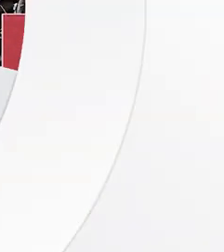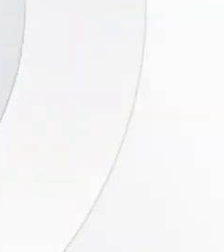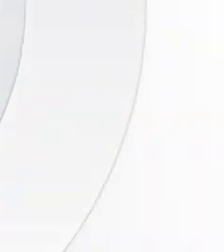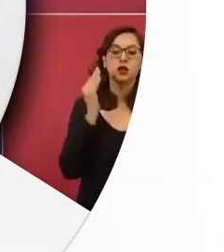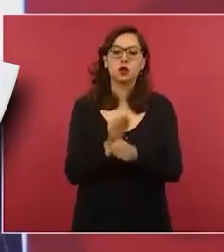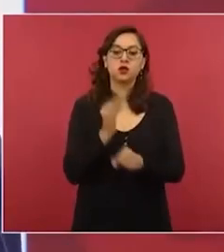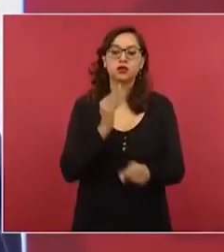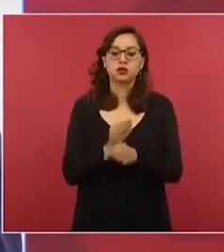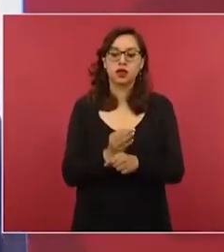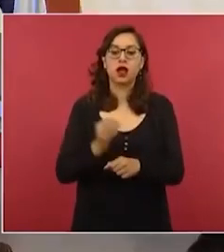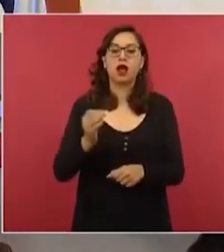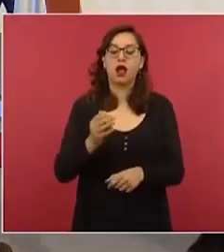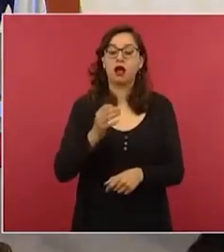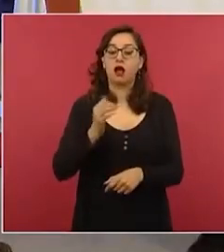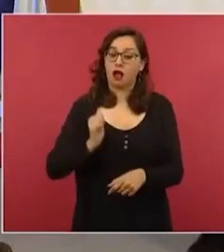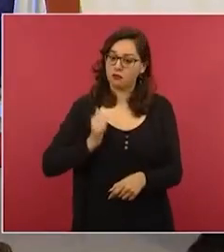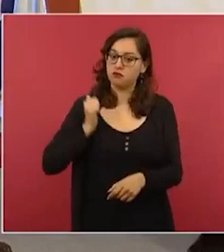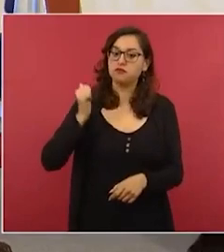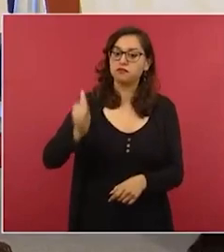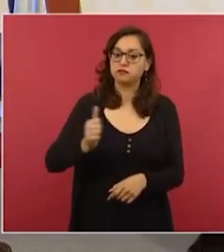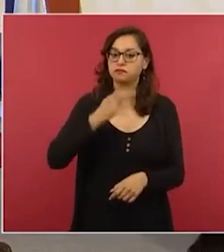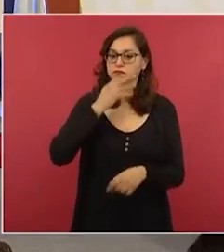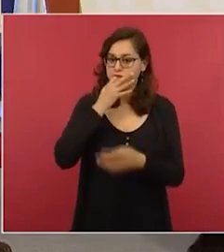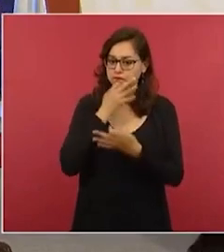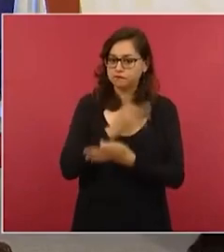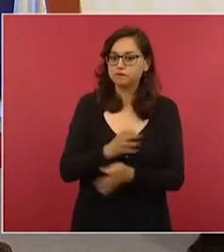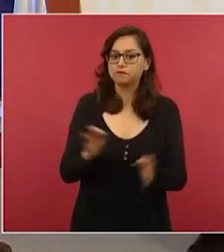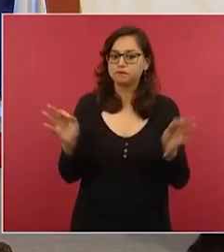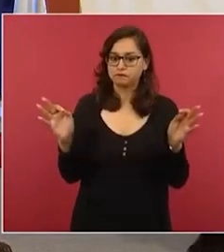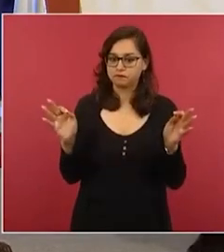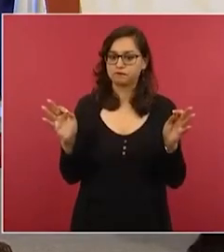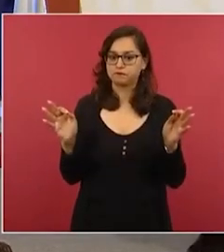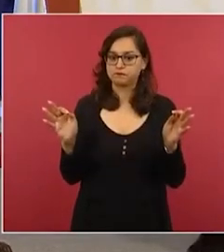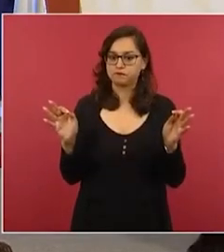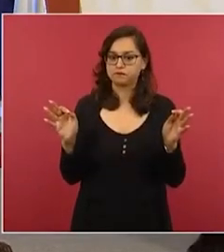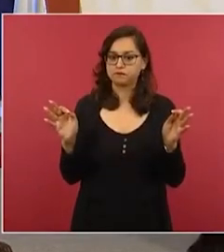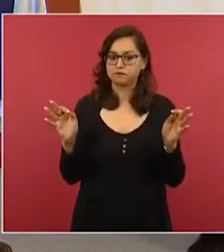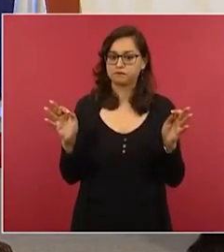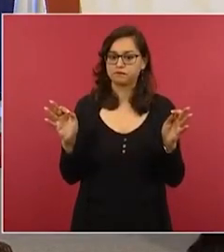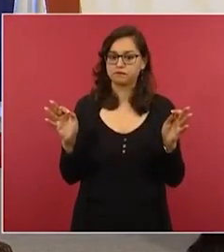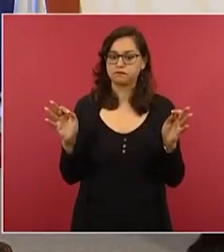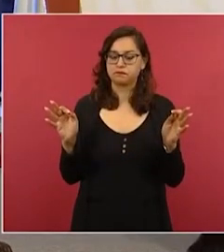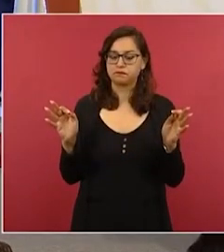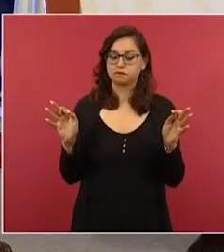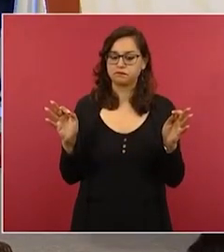que ya tomamos la decisión y que